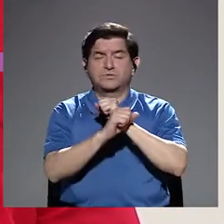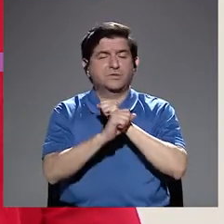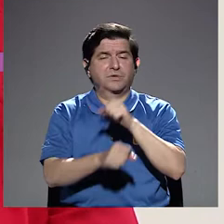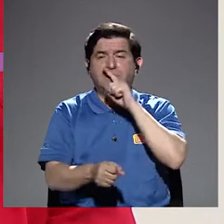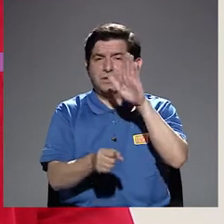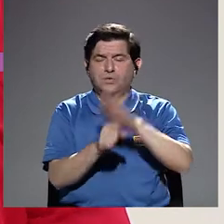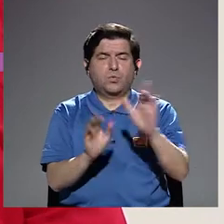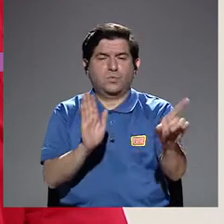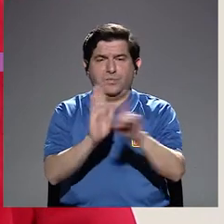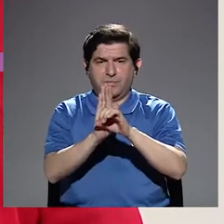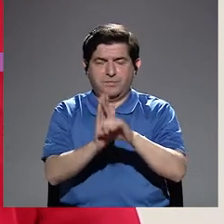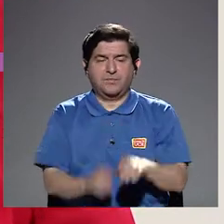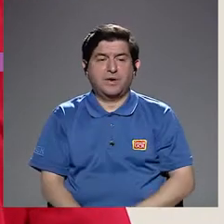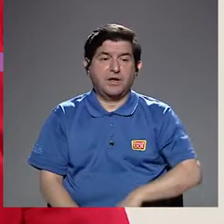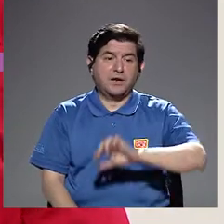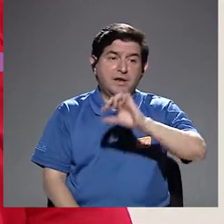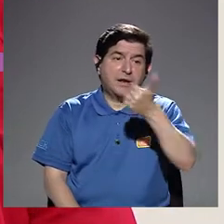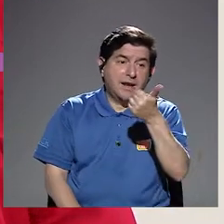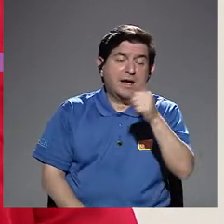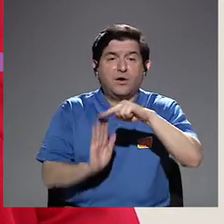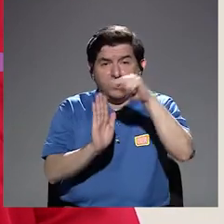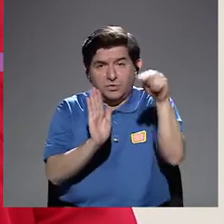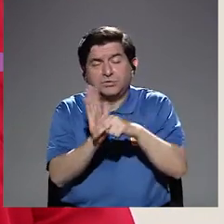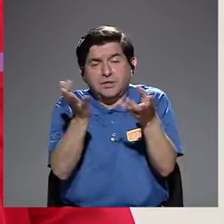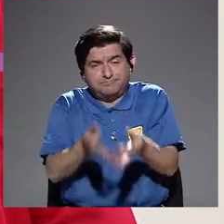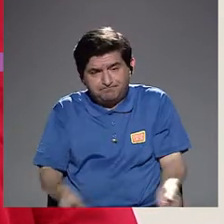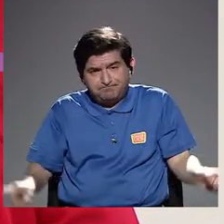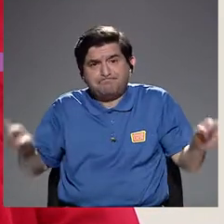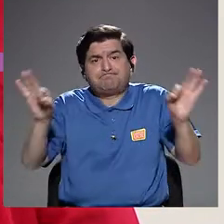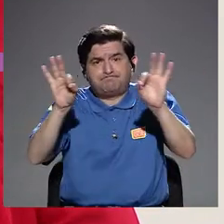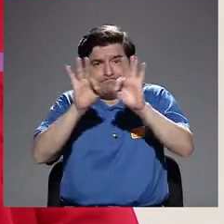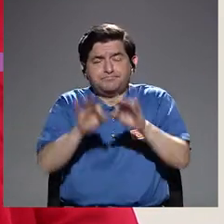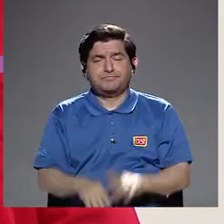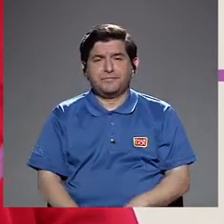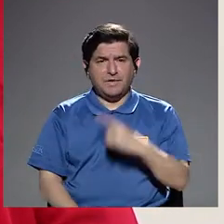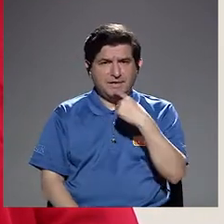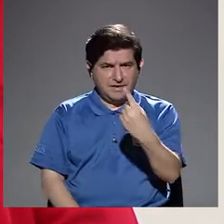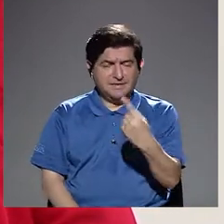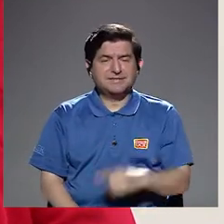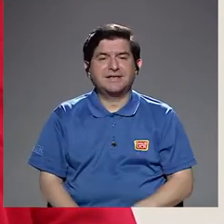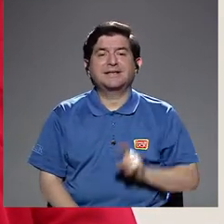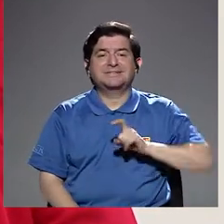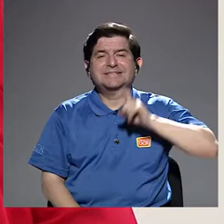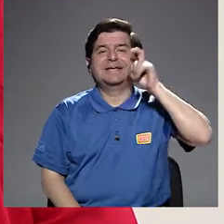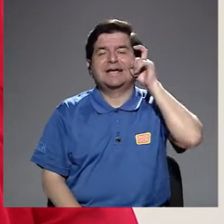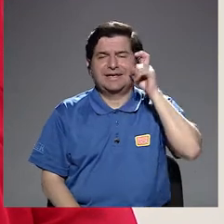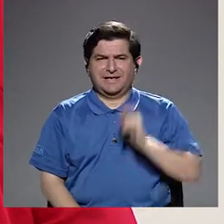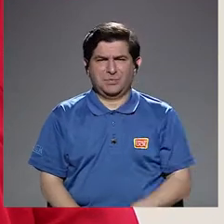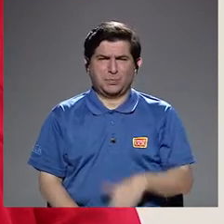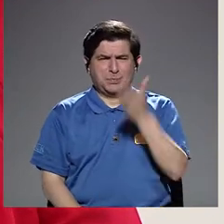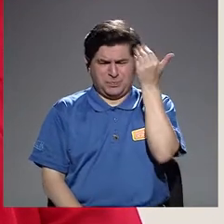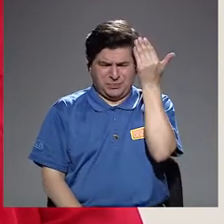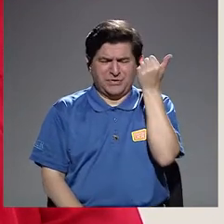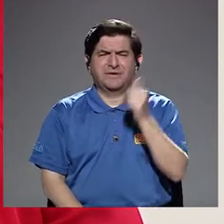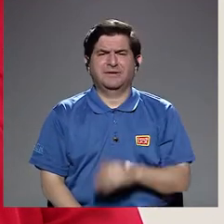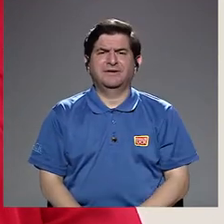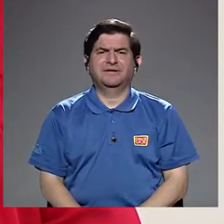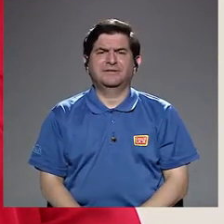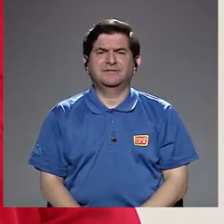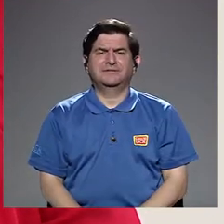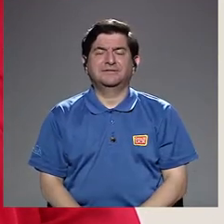derechos. Y el otro marco también que es importante, que le estaba diciendo, es el de género. ¿Por qué? Porque